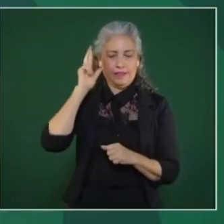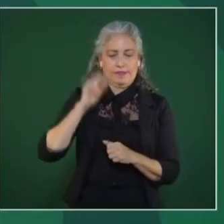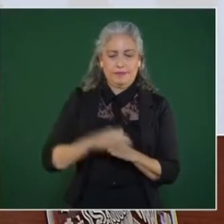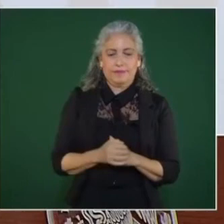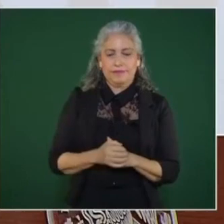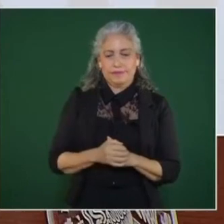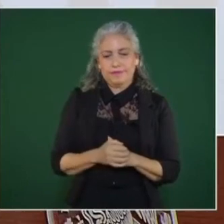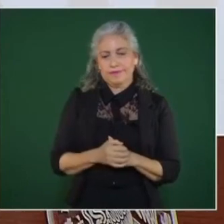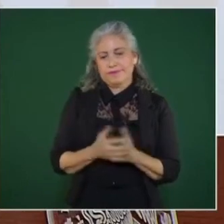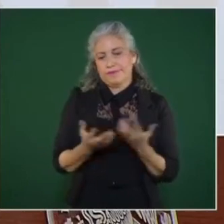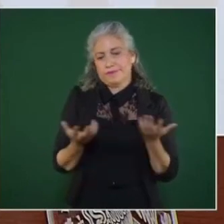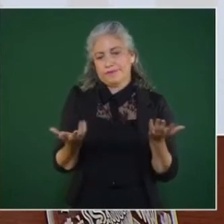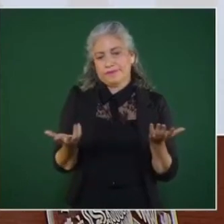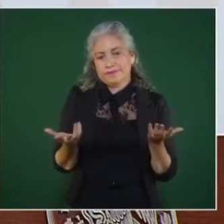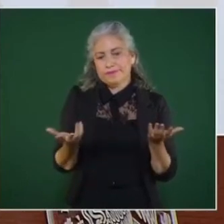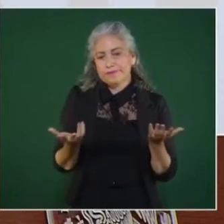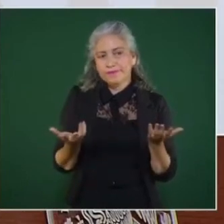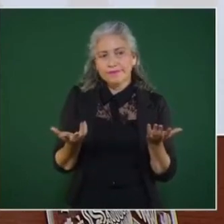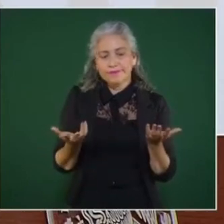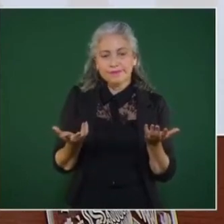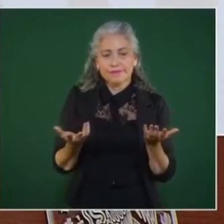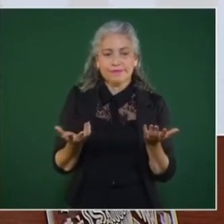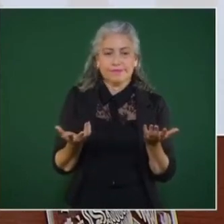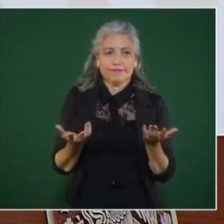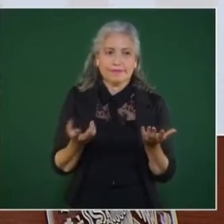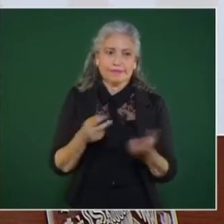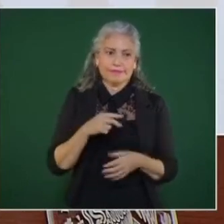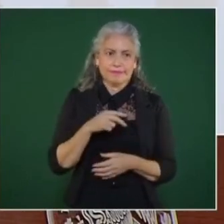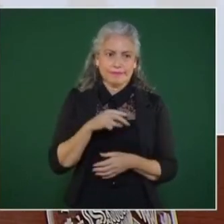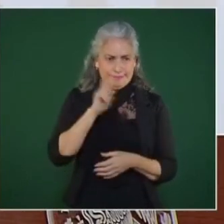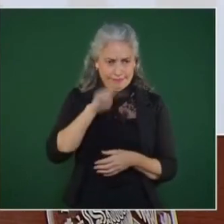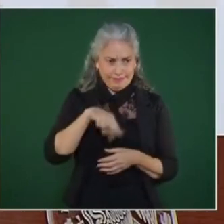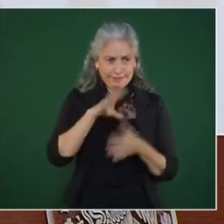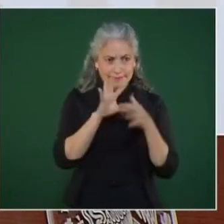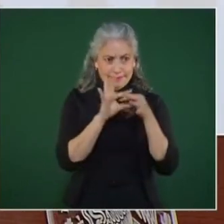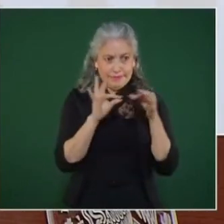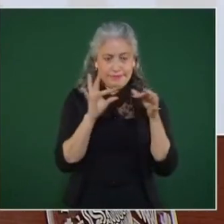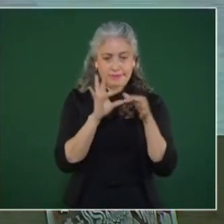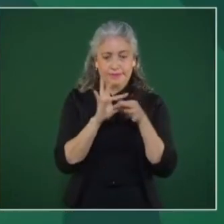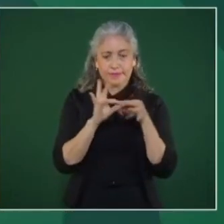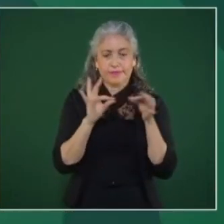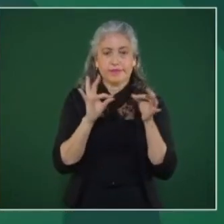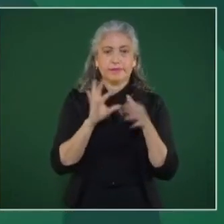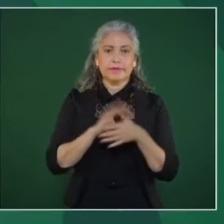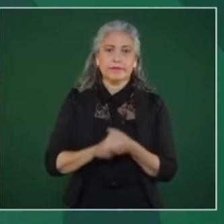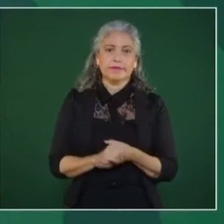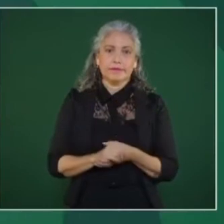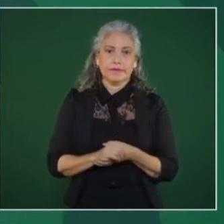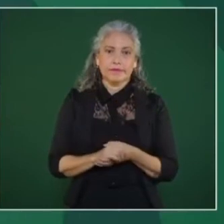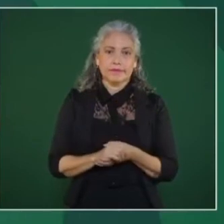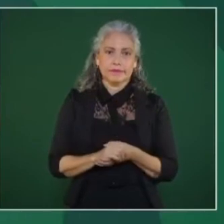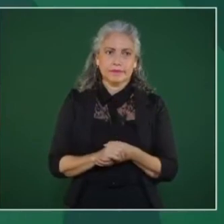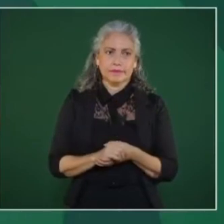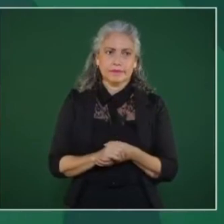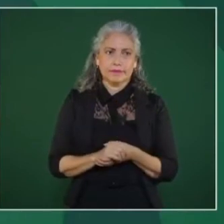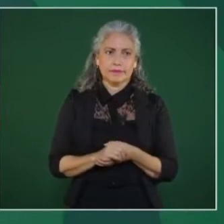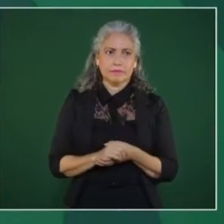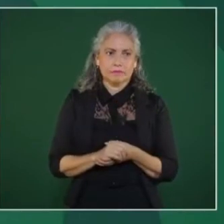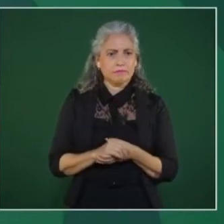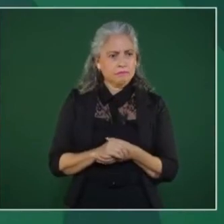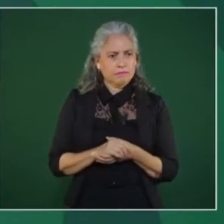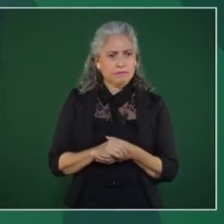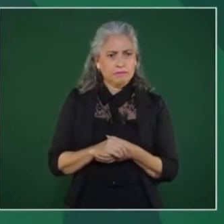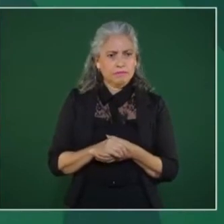La verdad es que es muy justa